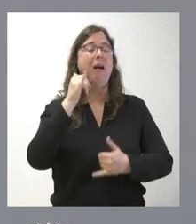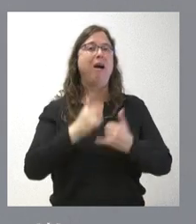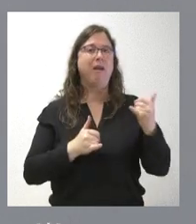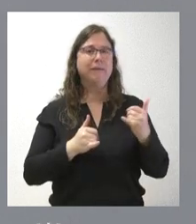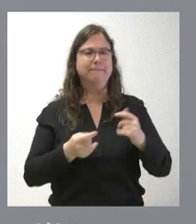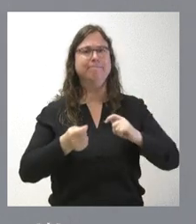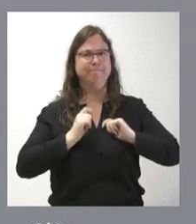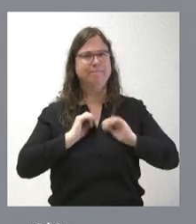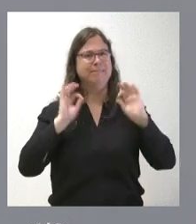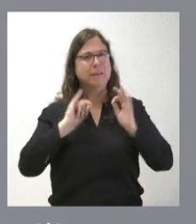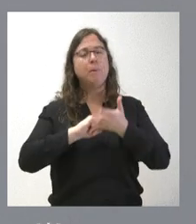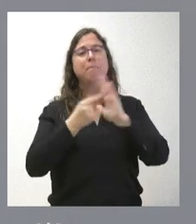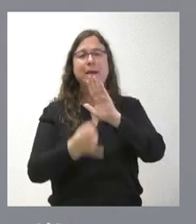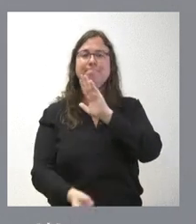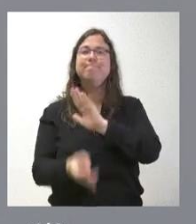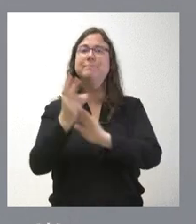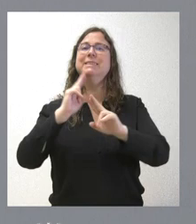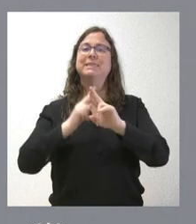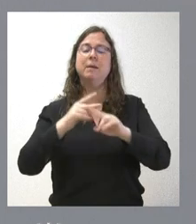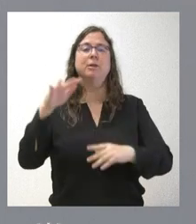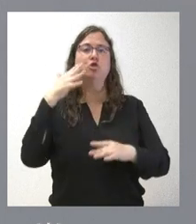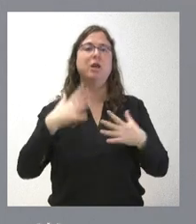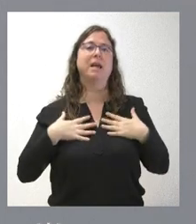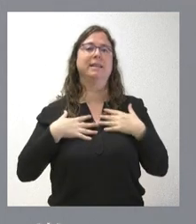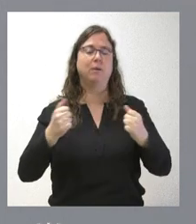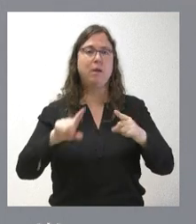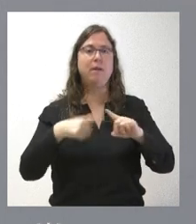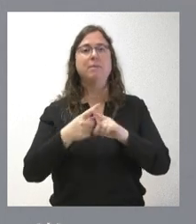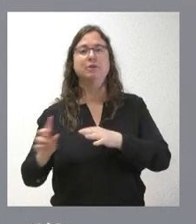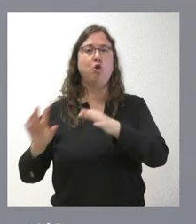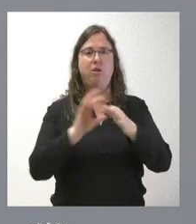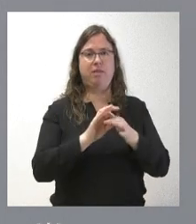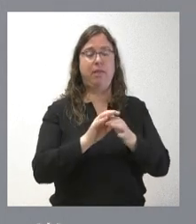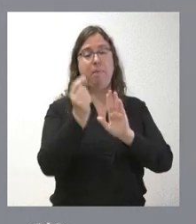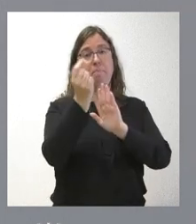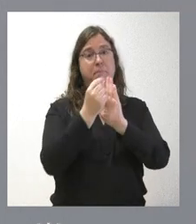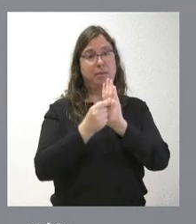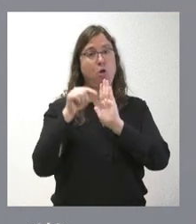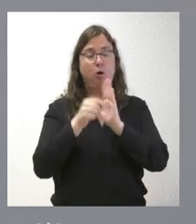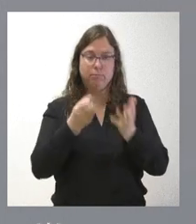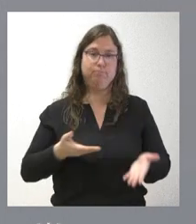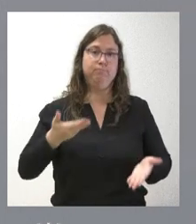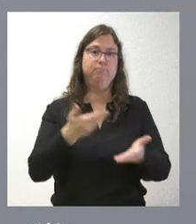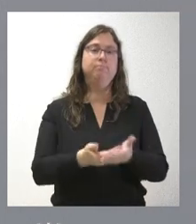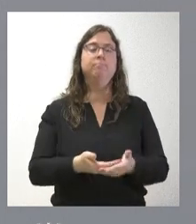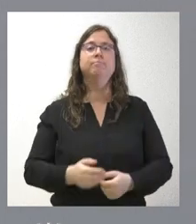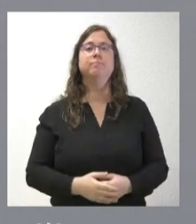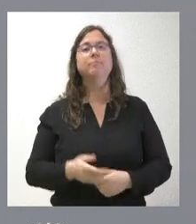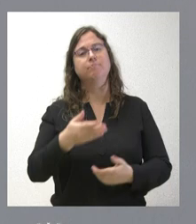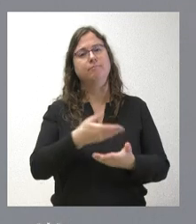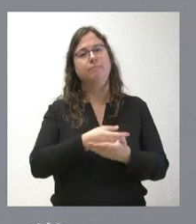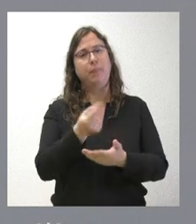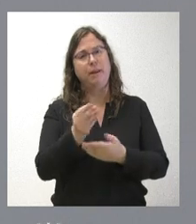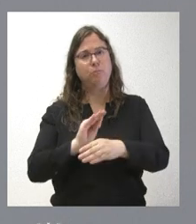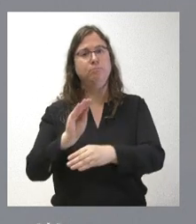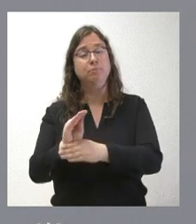a llevar a cabo este plan Soria, saludable y conectada y un conjunto de medidas que hoy ponemos de manifiesto en esta aportación económica que